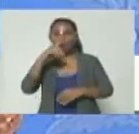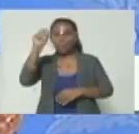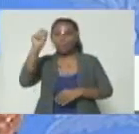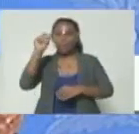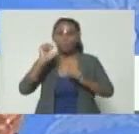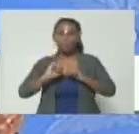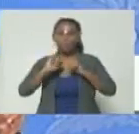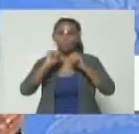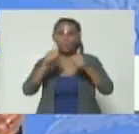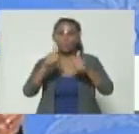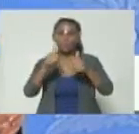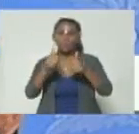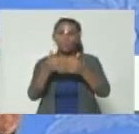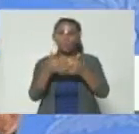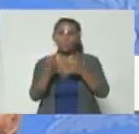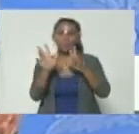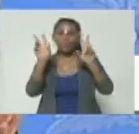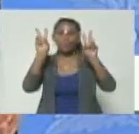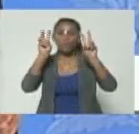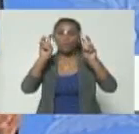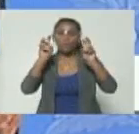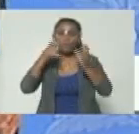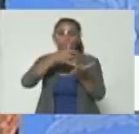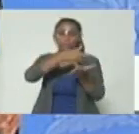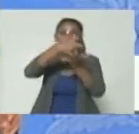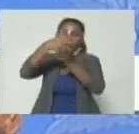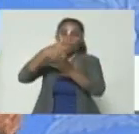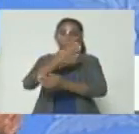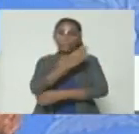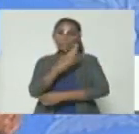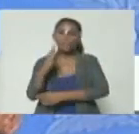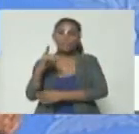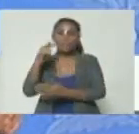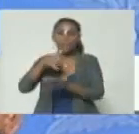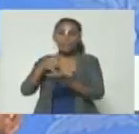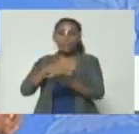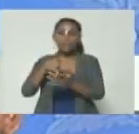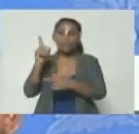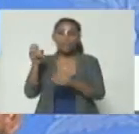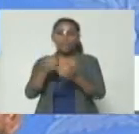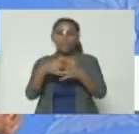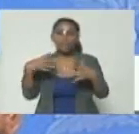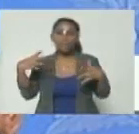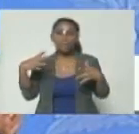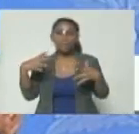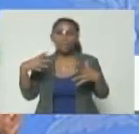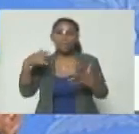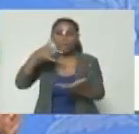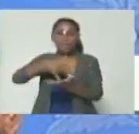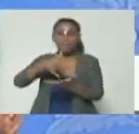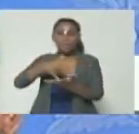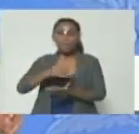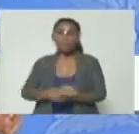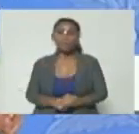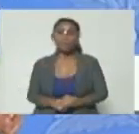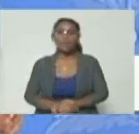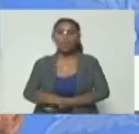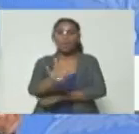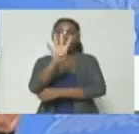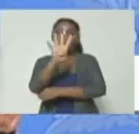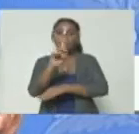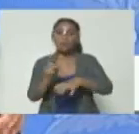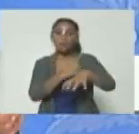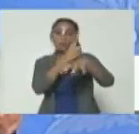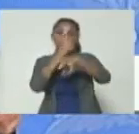inauguración del nuevo monumento por el bicentenario de Carabobo en el campo de Carabobo cuatro drones que